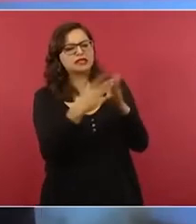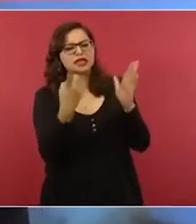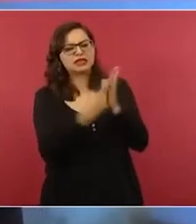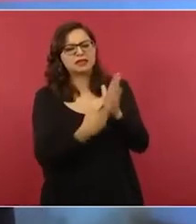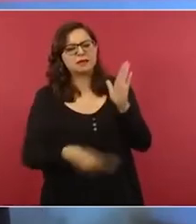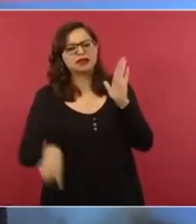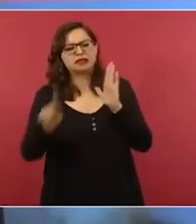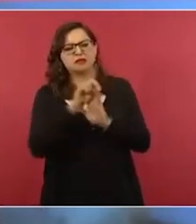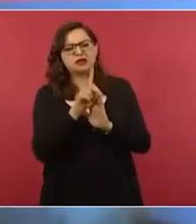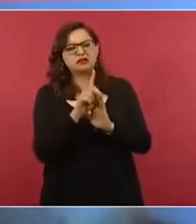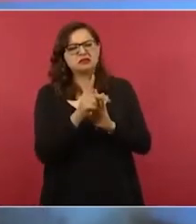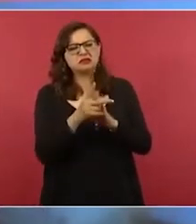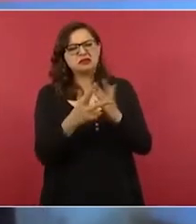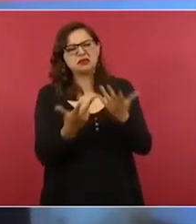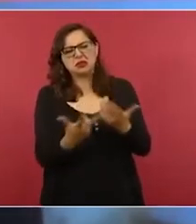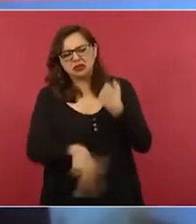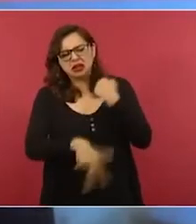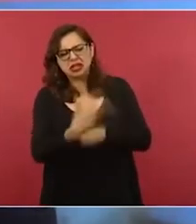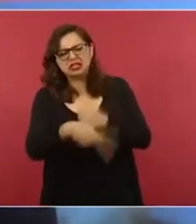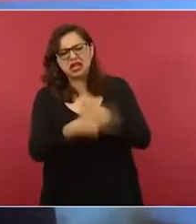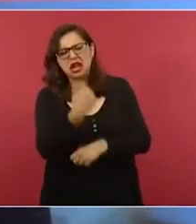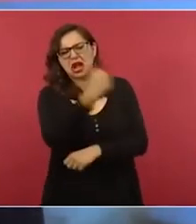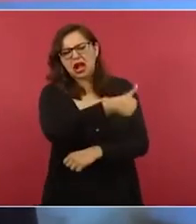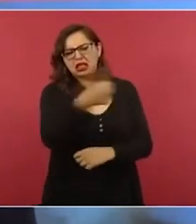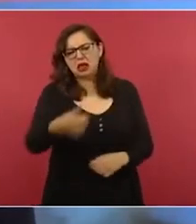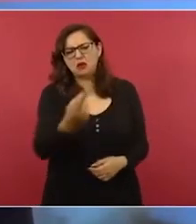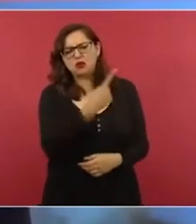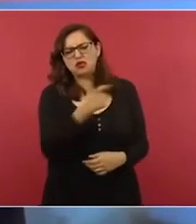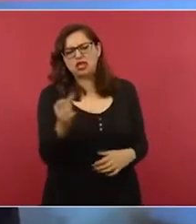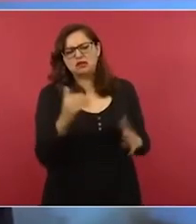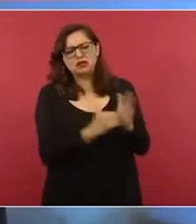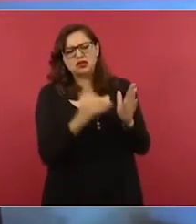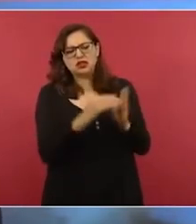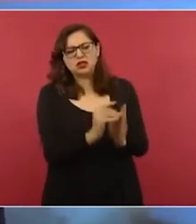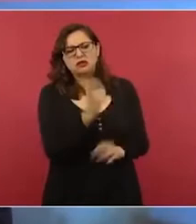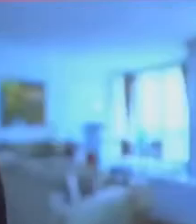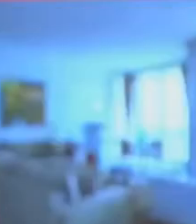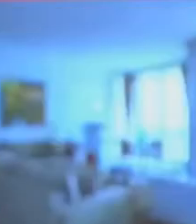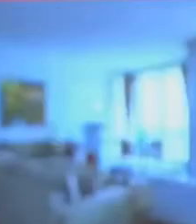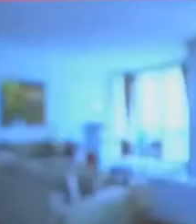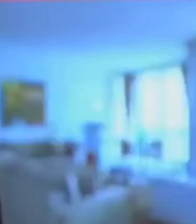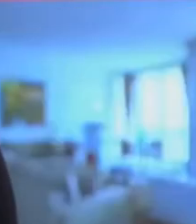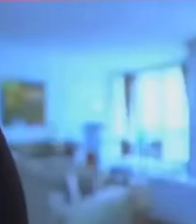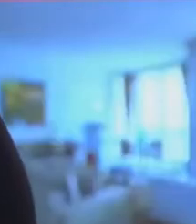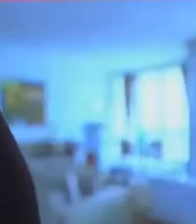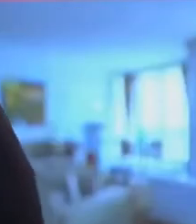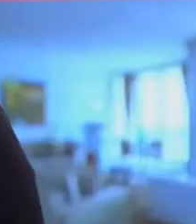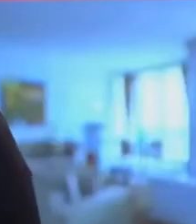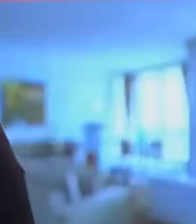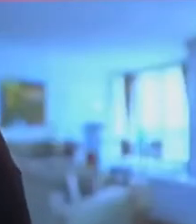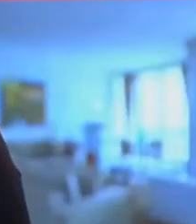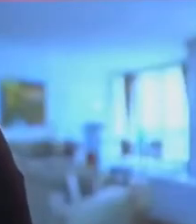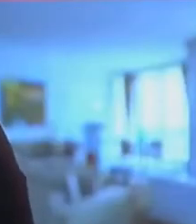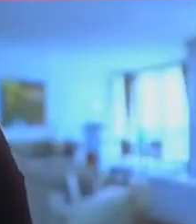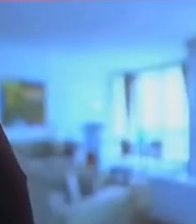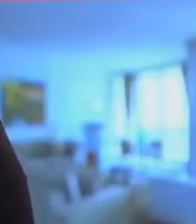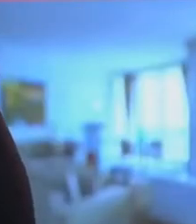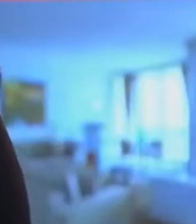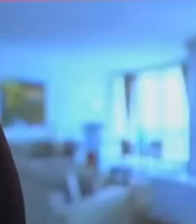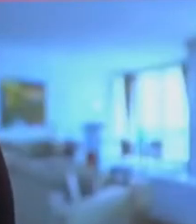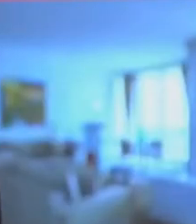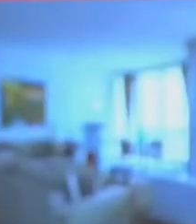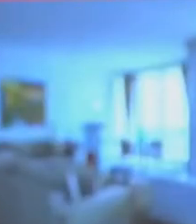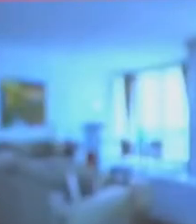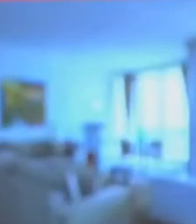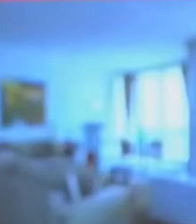valuados en unos 100 millones de pesos, ni siquiera de su departamento en Miami, Florida, que